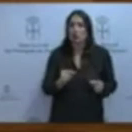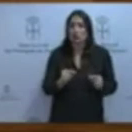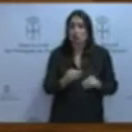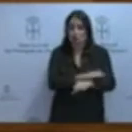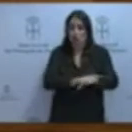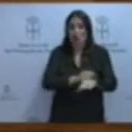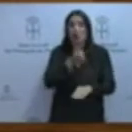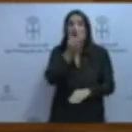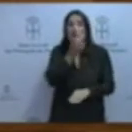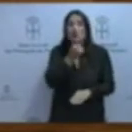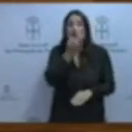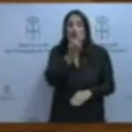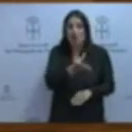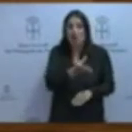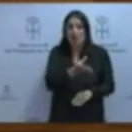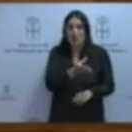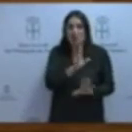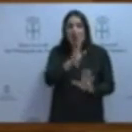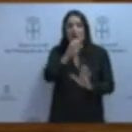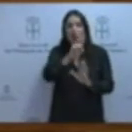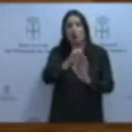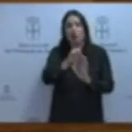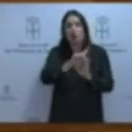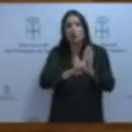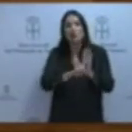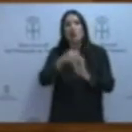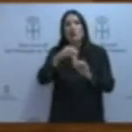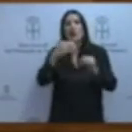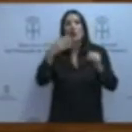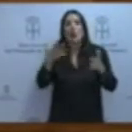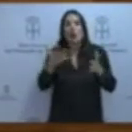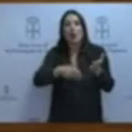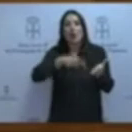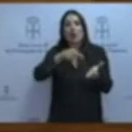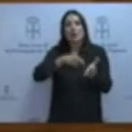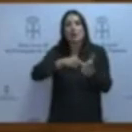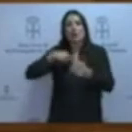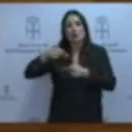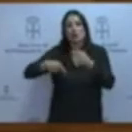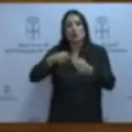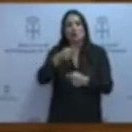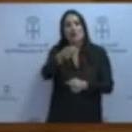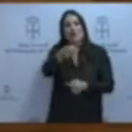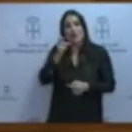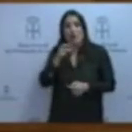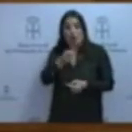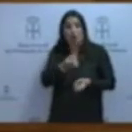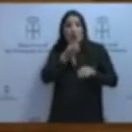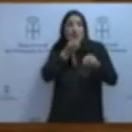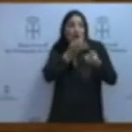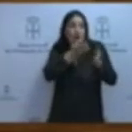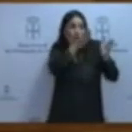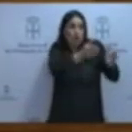con el único condicionante de que quiten el impuesto de sucesiones. Y eso han sido declaraciones suyas también.